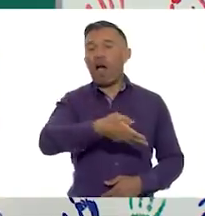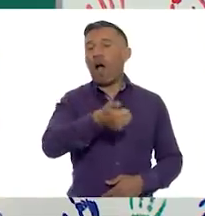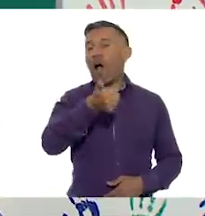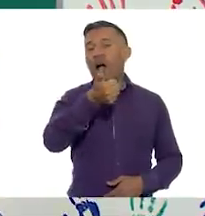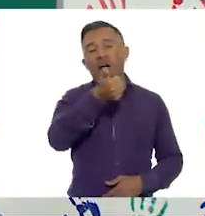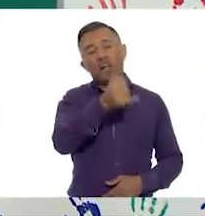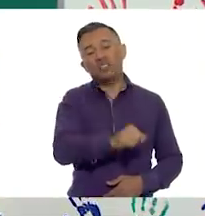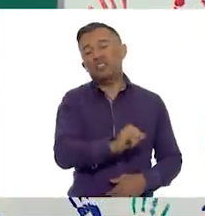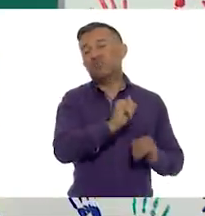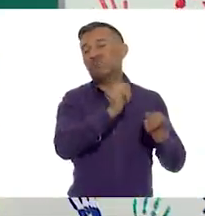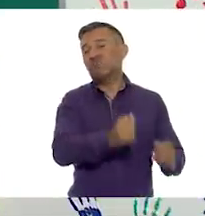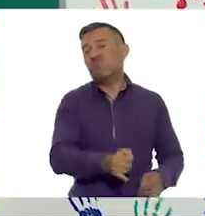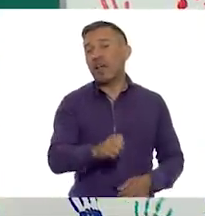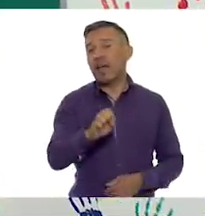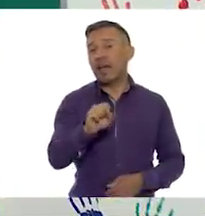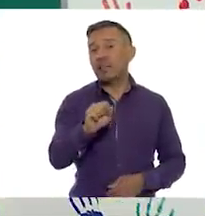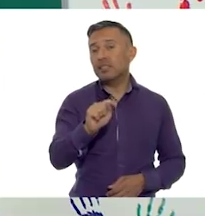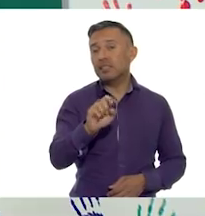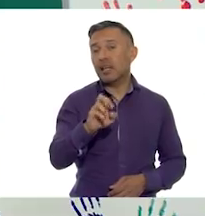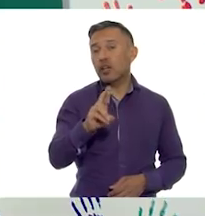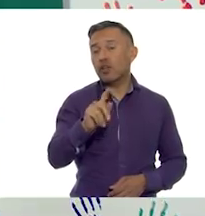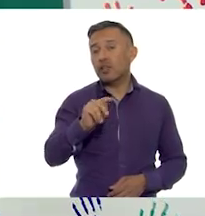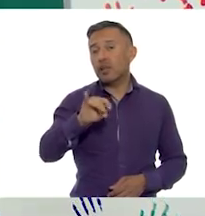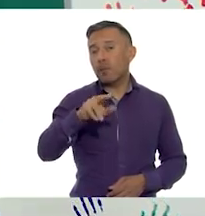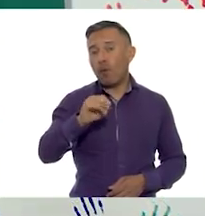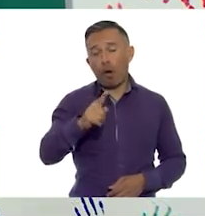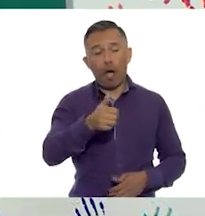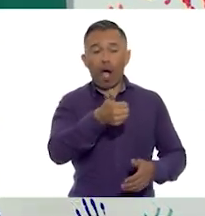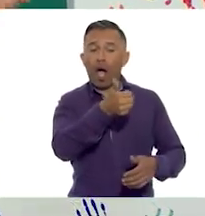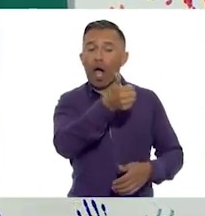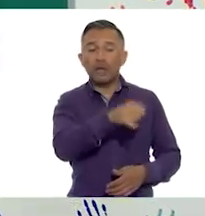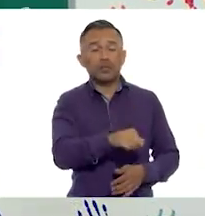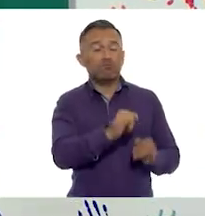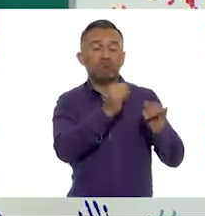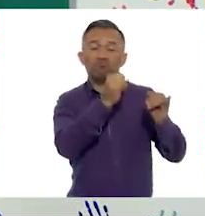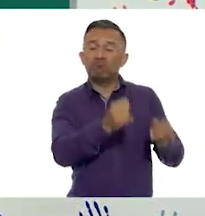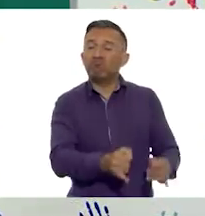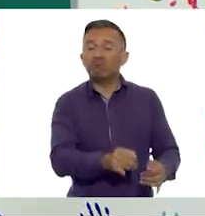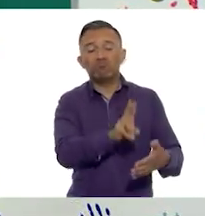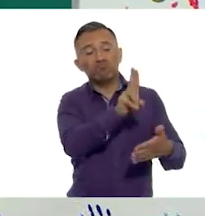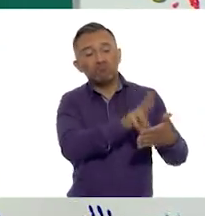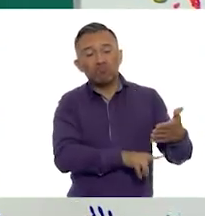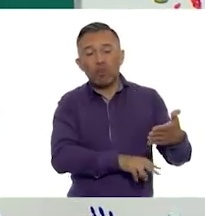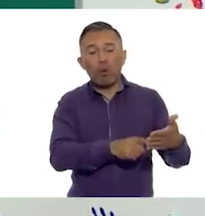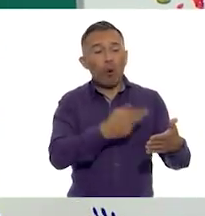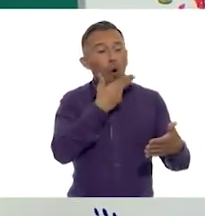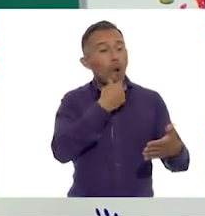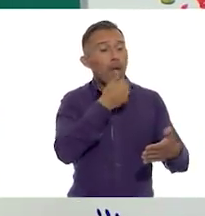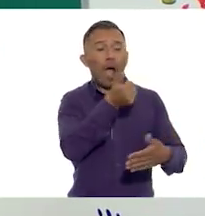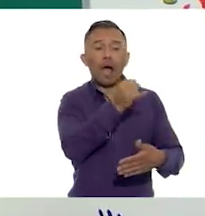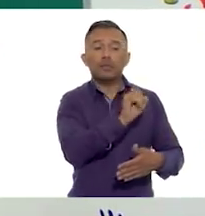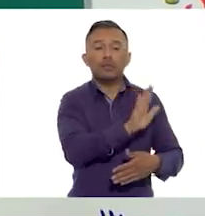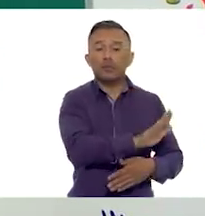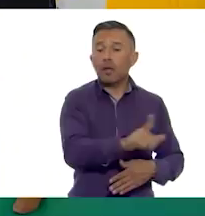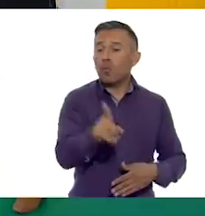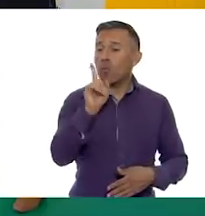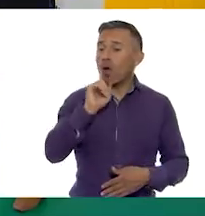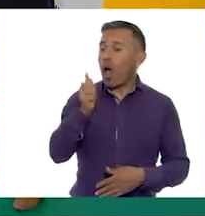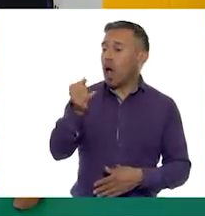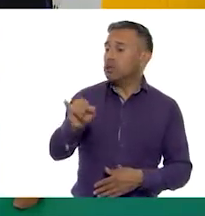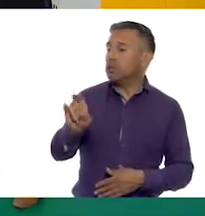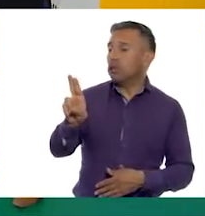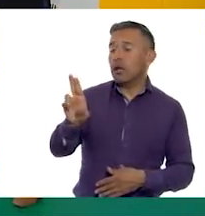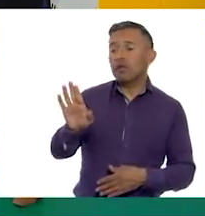estereotipos se refiere a las cosas que pensamos que debe de hacer un hombre y una mujer, como en el caso de Fernanda.